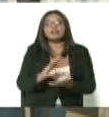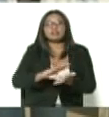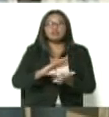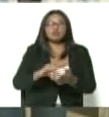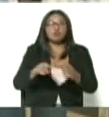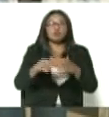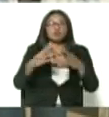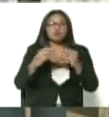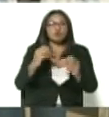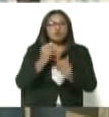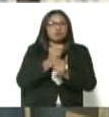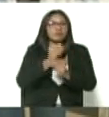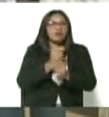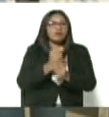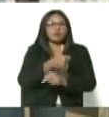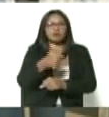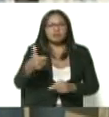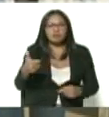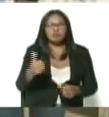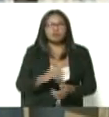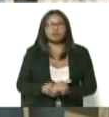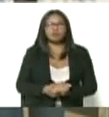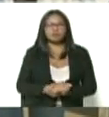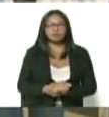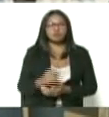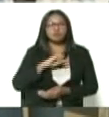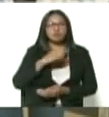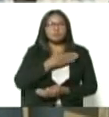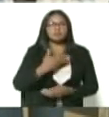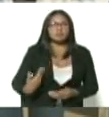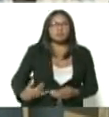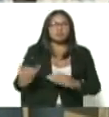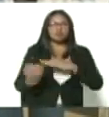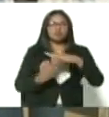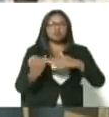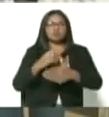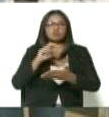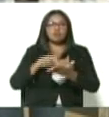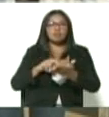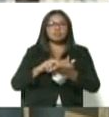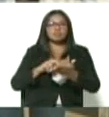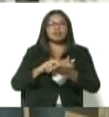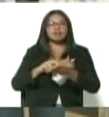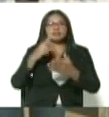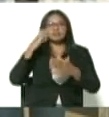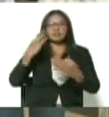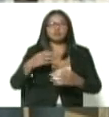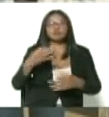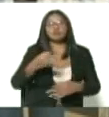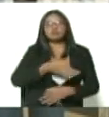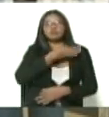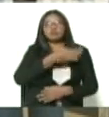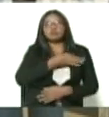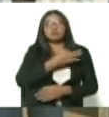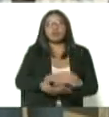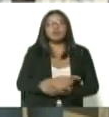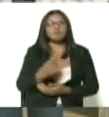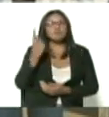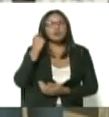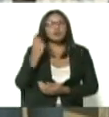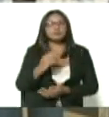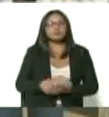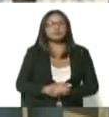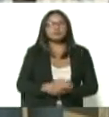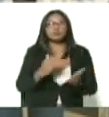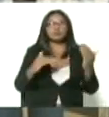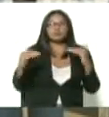trabajadores y sus trabajadoras de la mano de nuestra presidenta del instituto venezolano del seguro social doctora magali gutiérrez y nuestras